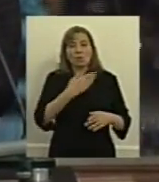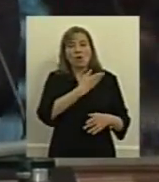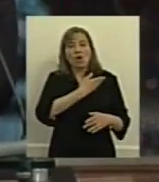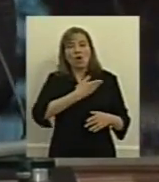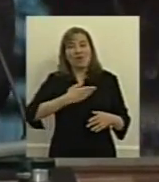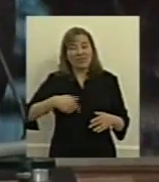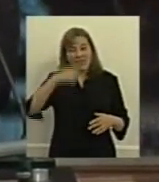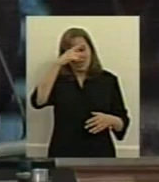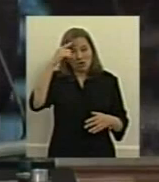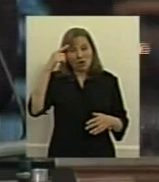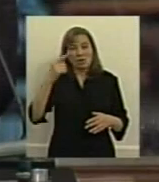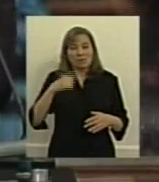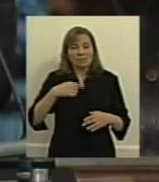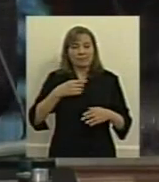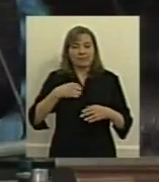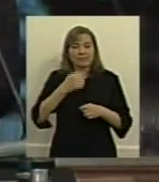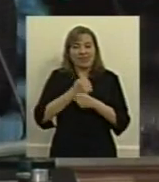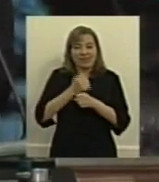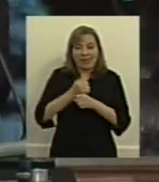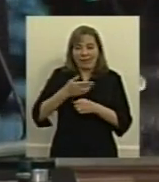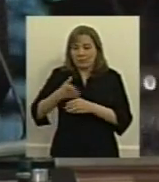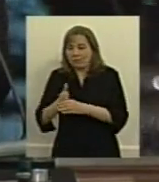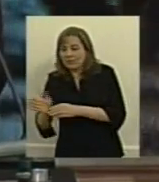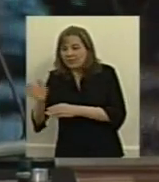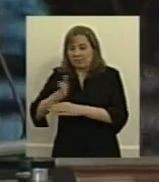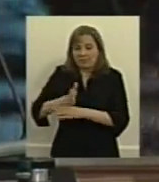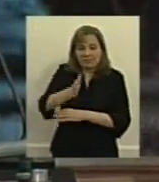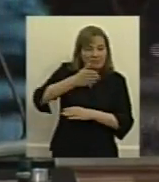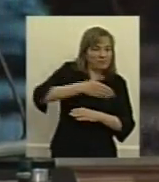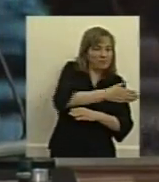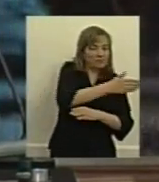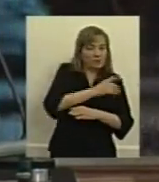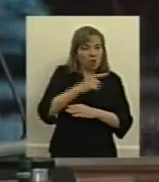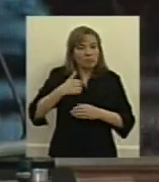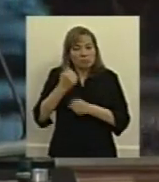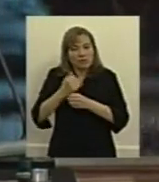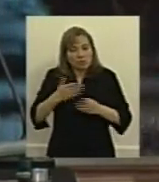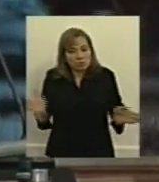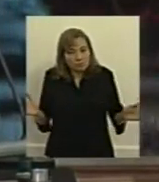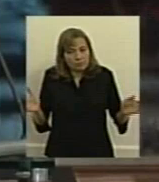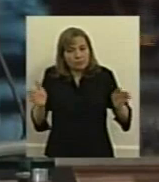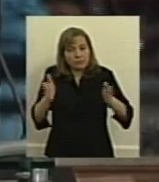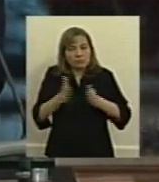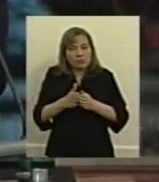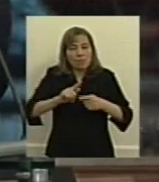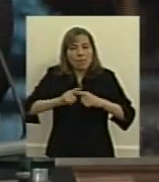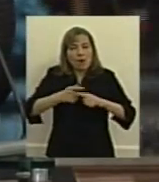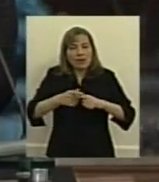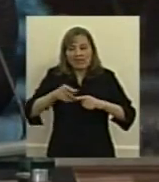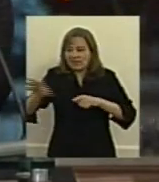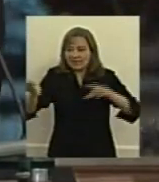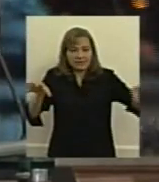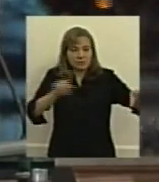veces van por distintos lados y comenzar a unificar políticas en áreas que no